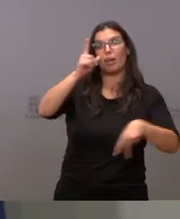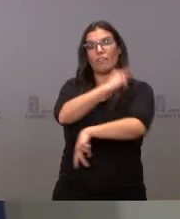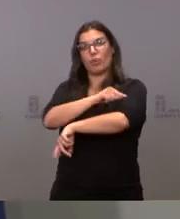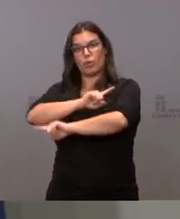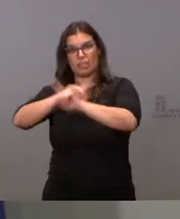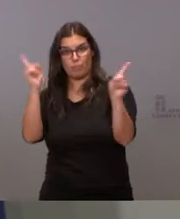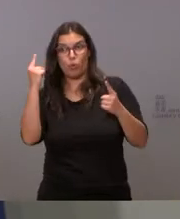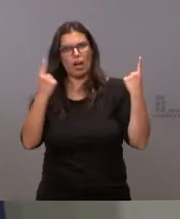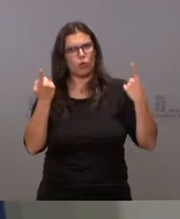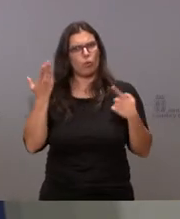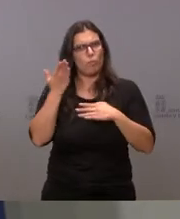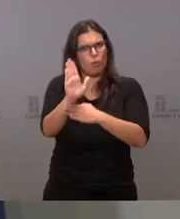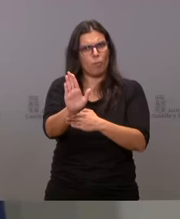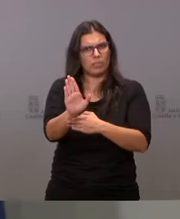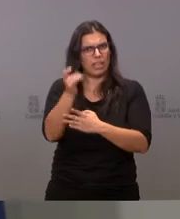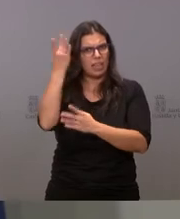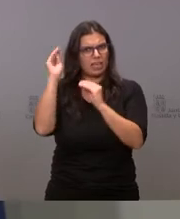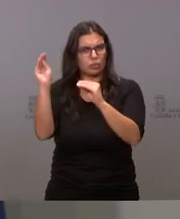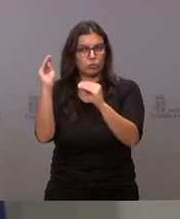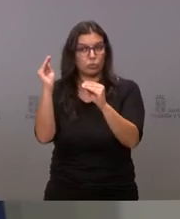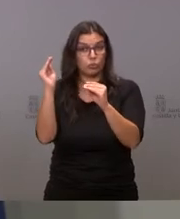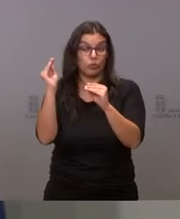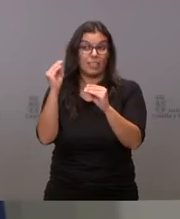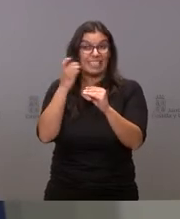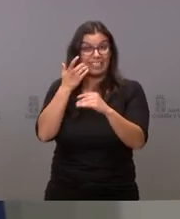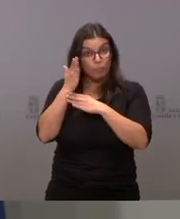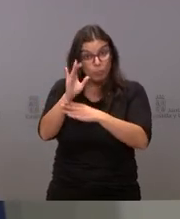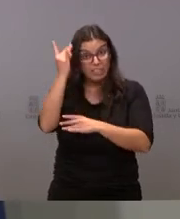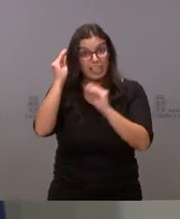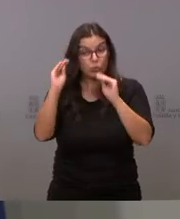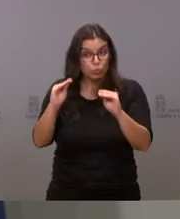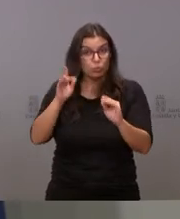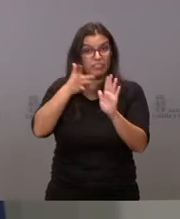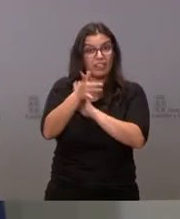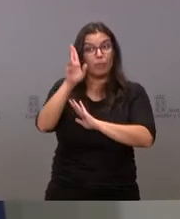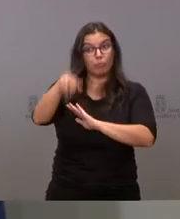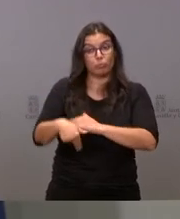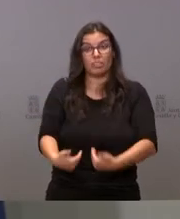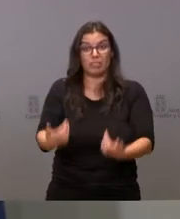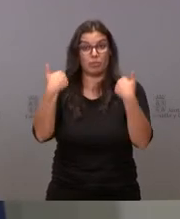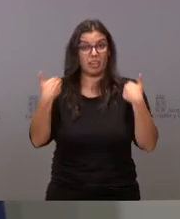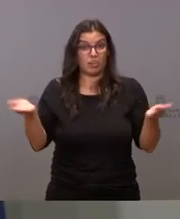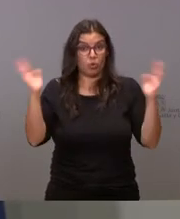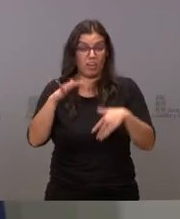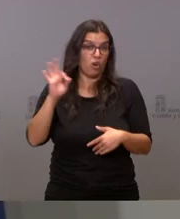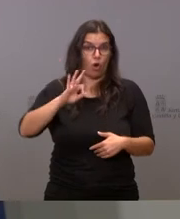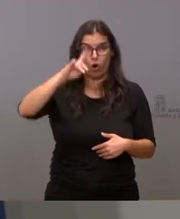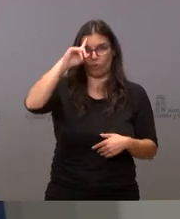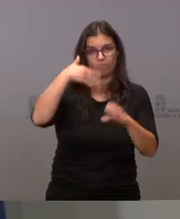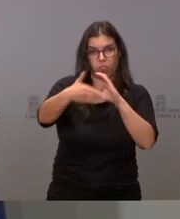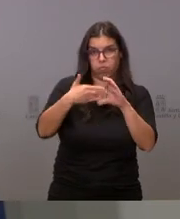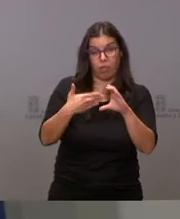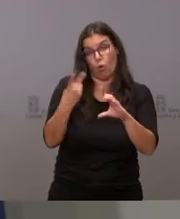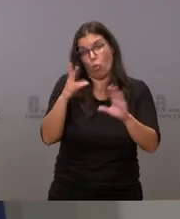proponiendo eso o es un irresponsable o es un ignorante o las dos cosas